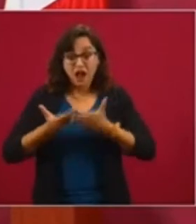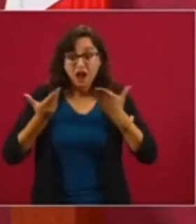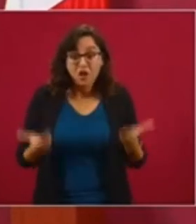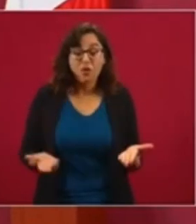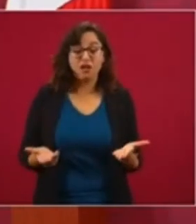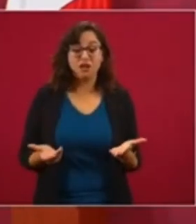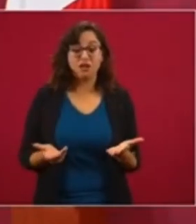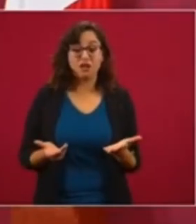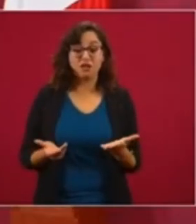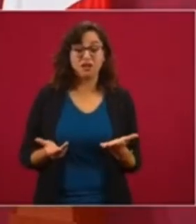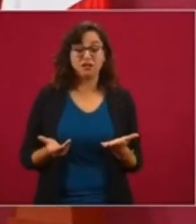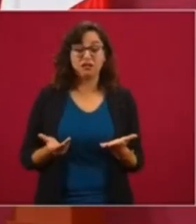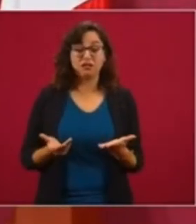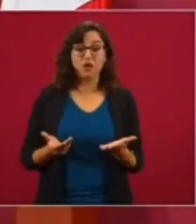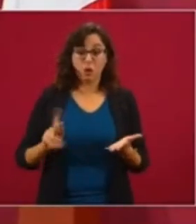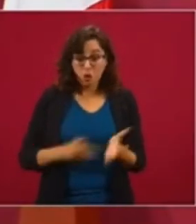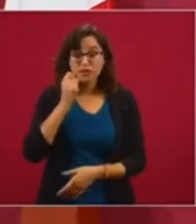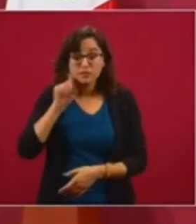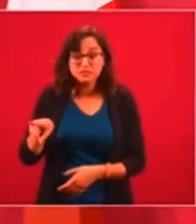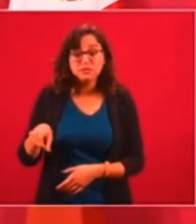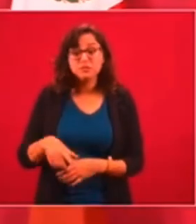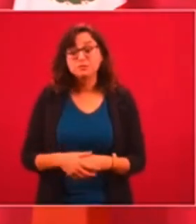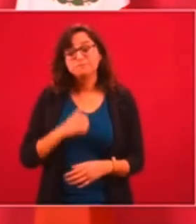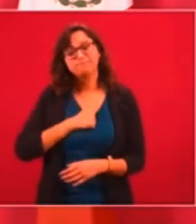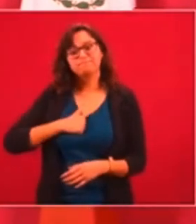ahora resolvieran lo mismo.